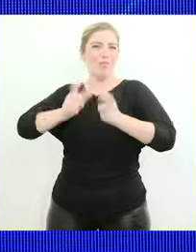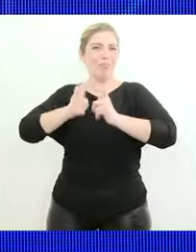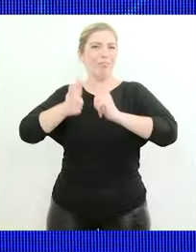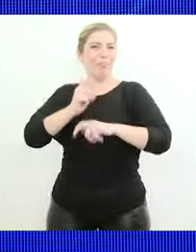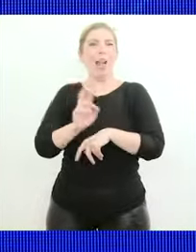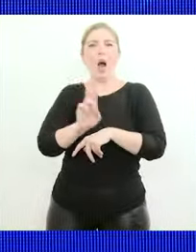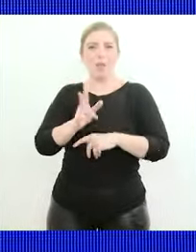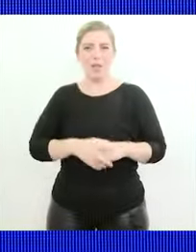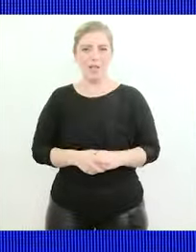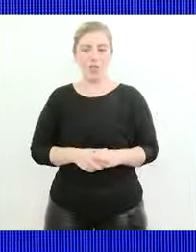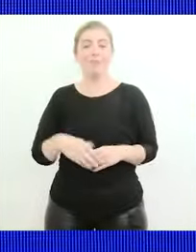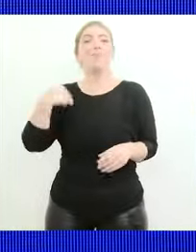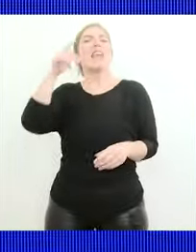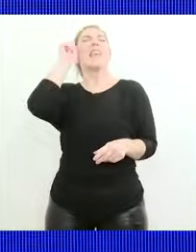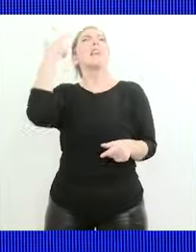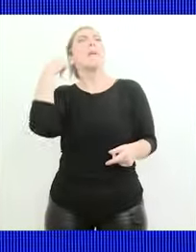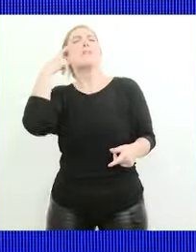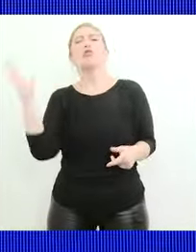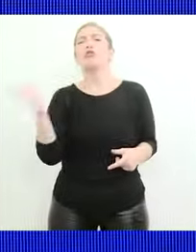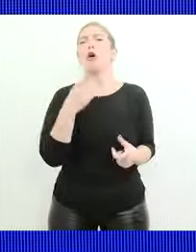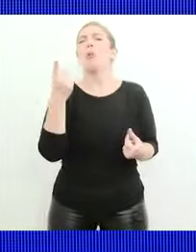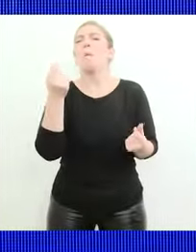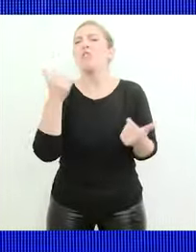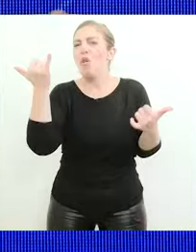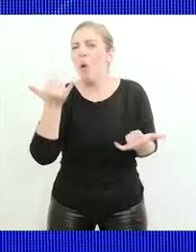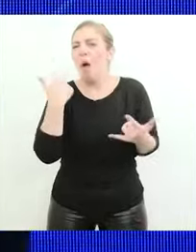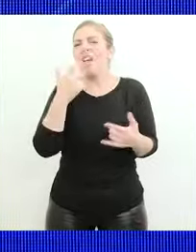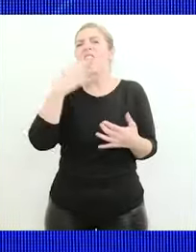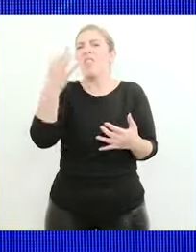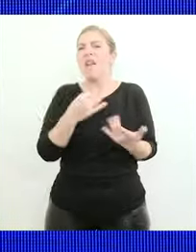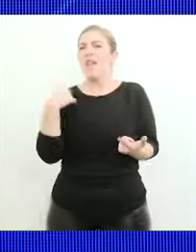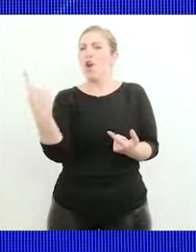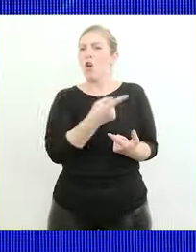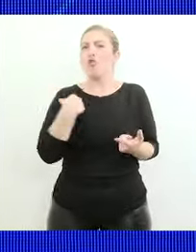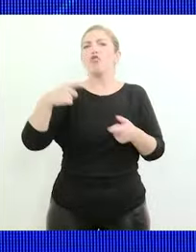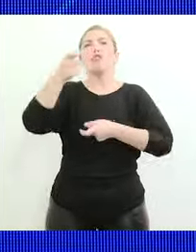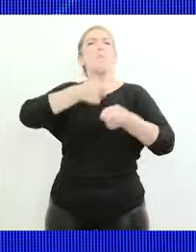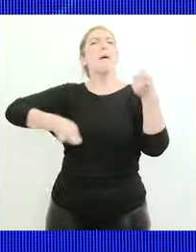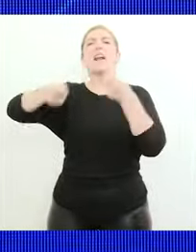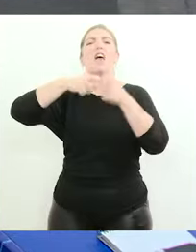esta idea esta de creer que todo tiene precio y que en realidad somos un gran mercado